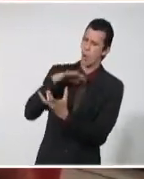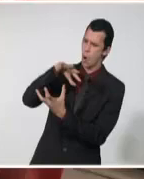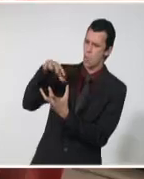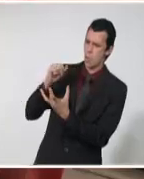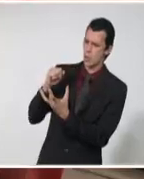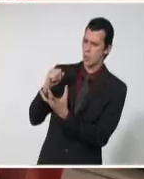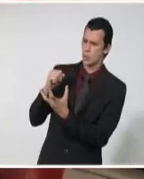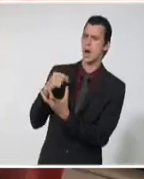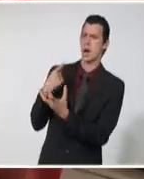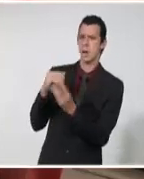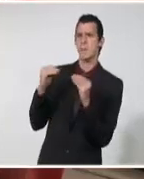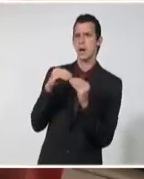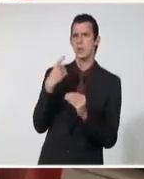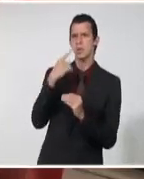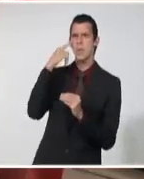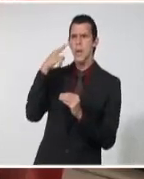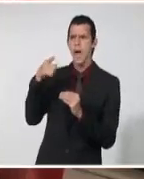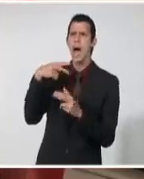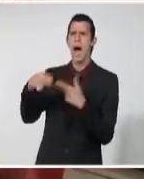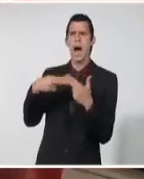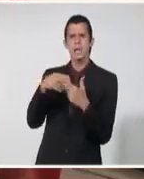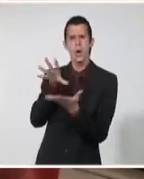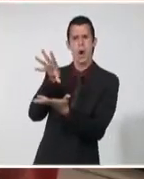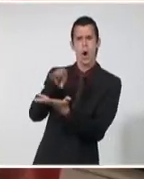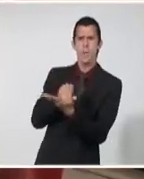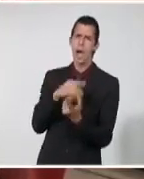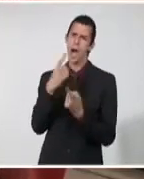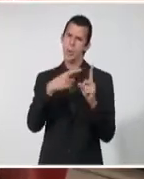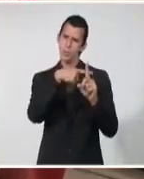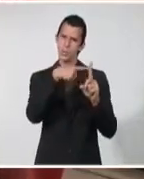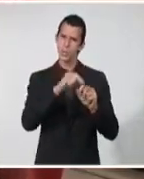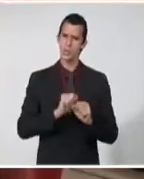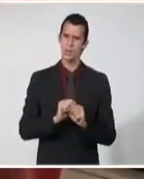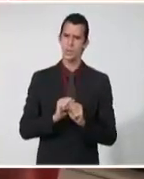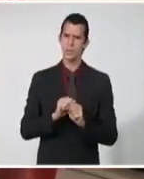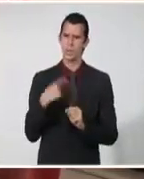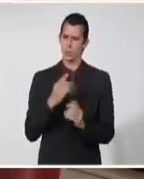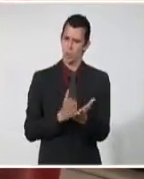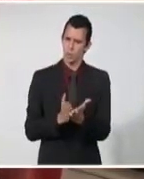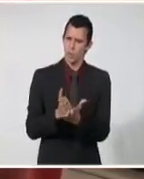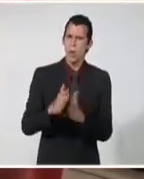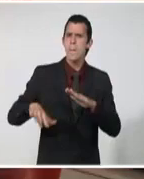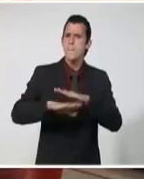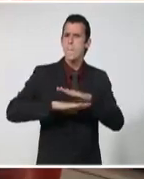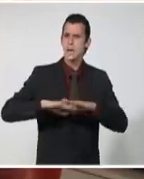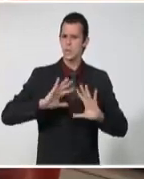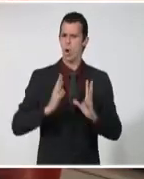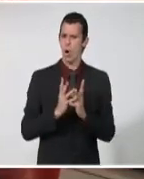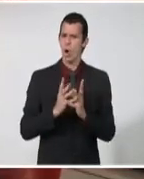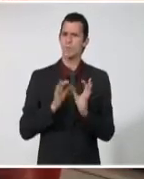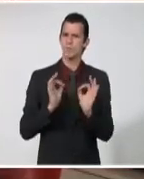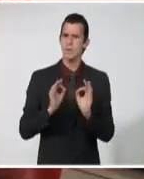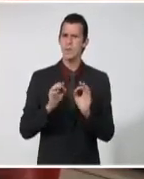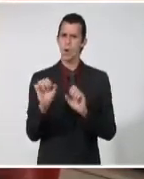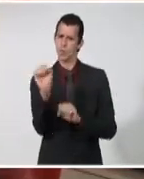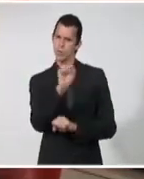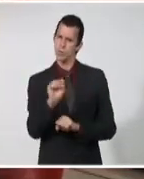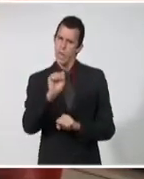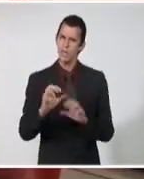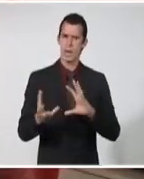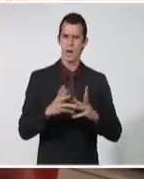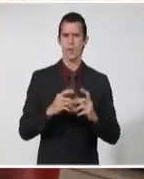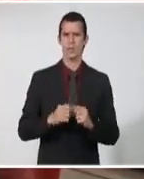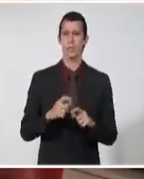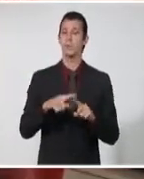estrategia económica y social que tanto valida el desarrollo de nuestra sociedad. Y en eso tenemos que jugar un papel más dinámico. ¿Qué